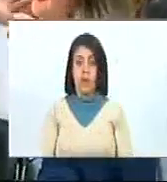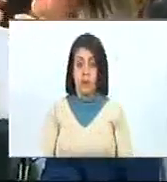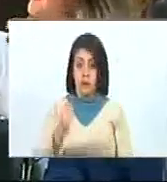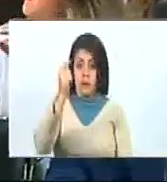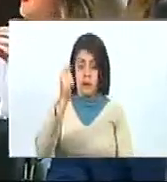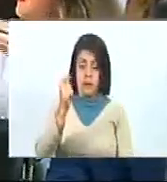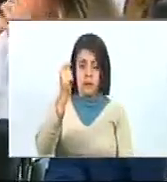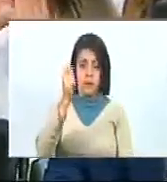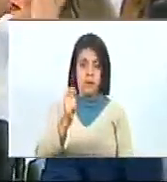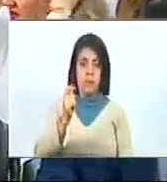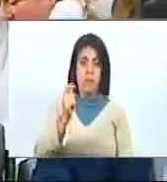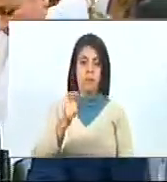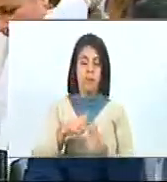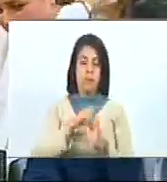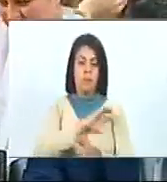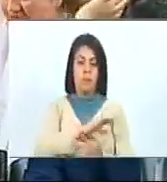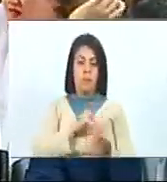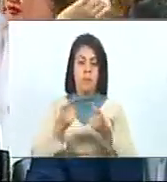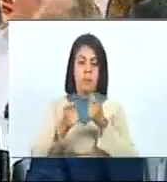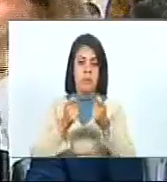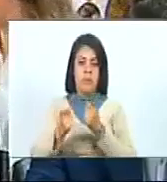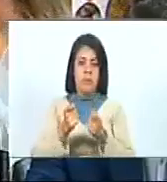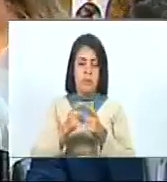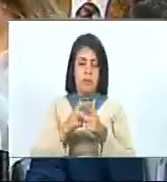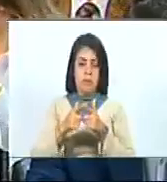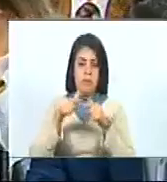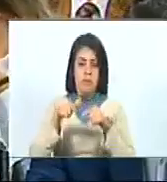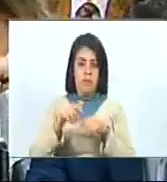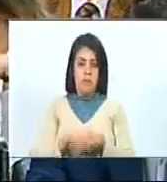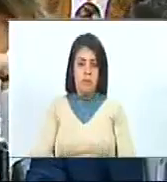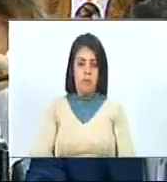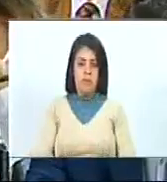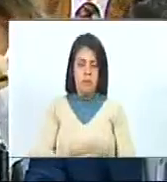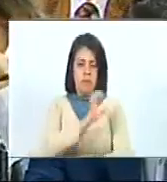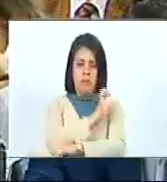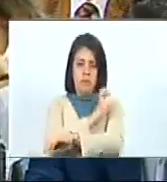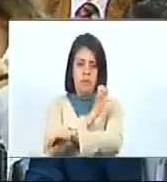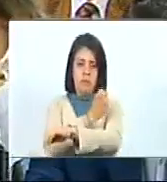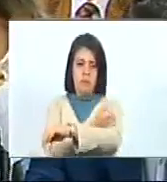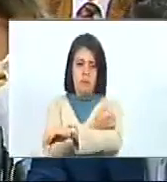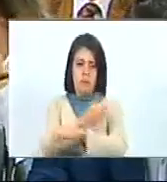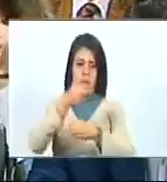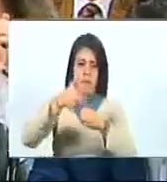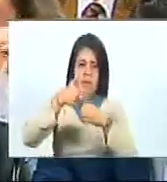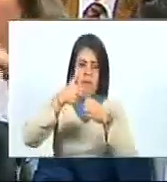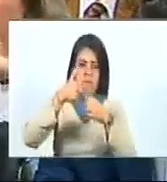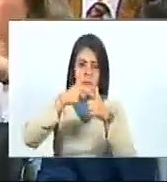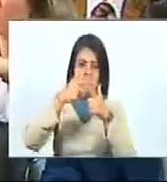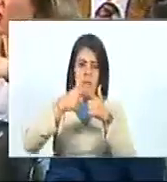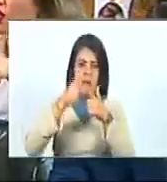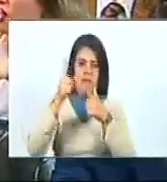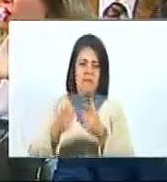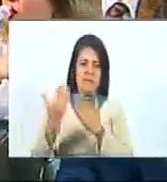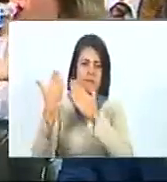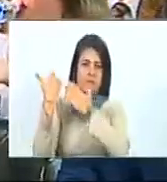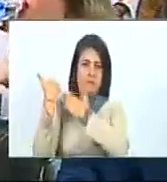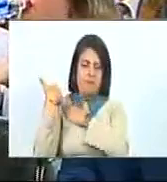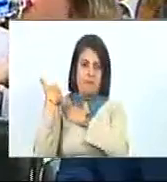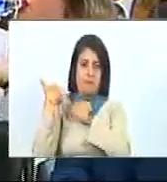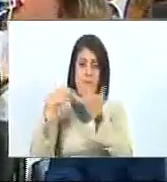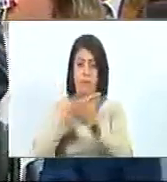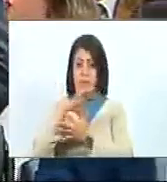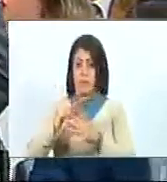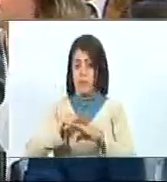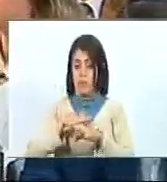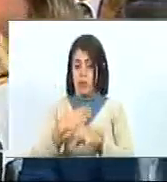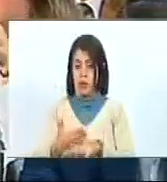parlamentarios la Comisión de Contraloría y la Comisión de Energía y Petróleo deben de asumir este problema porque